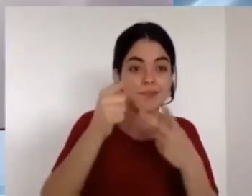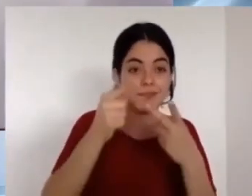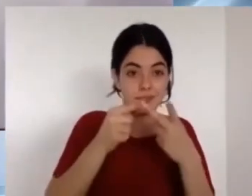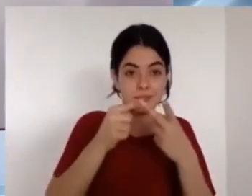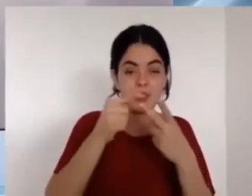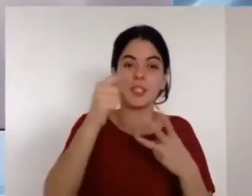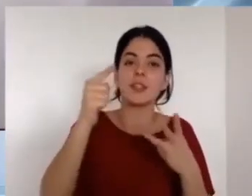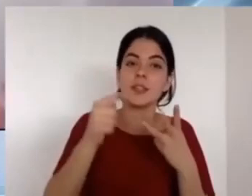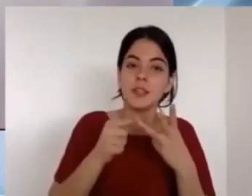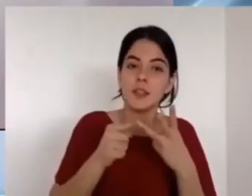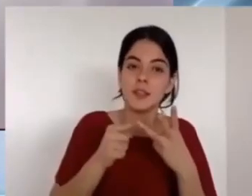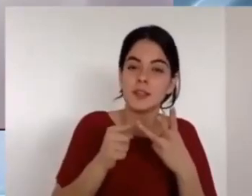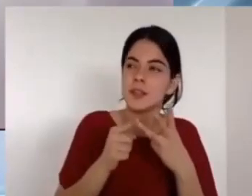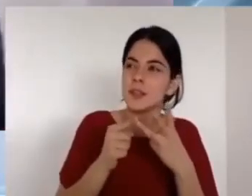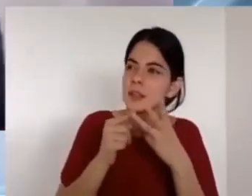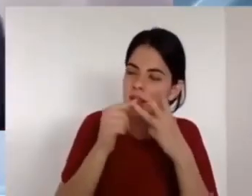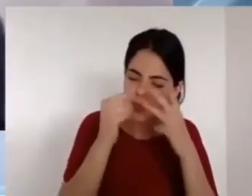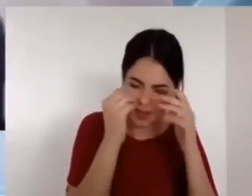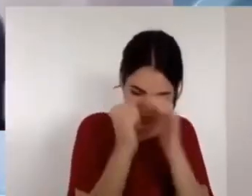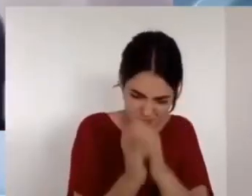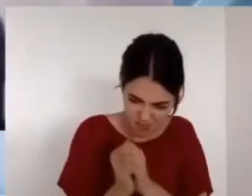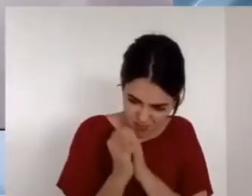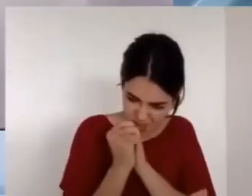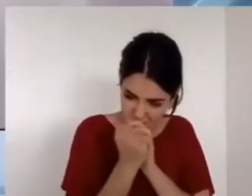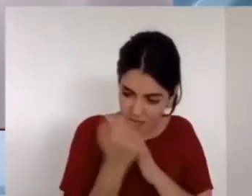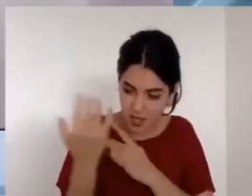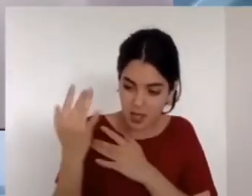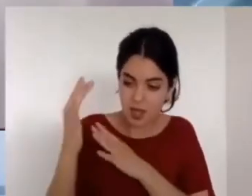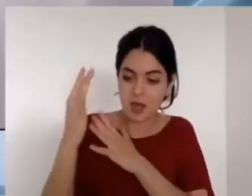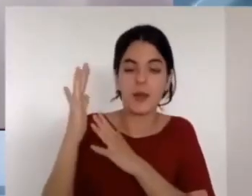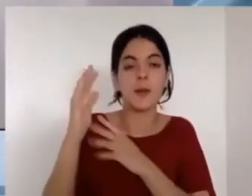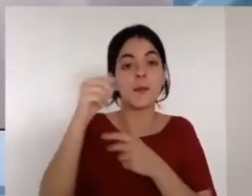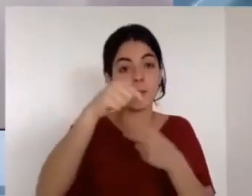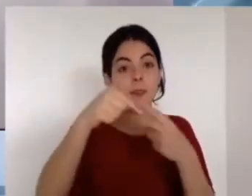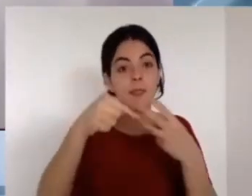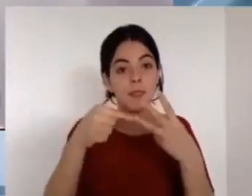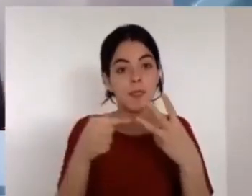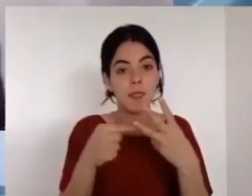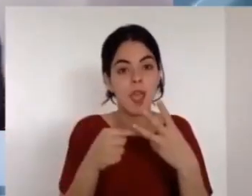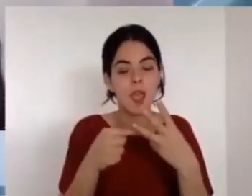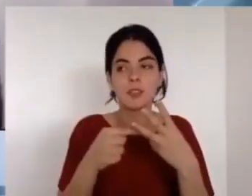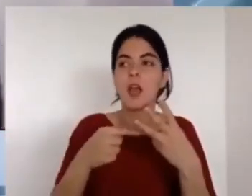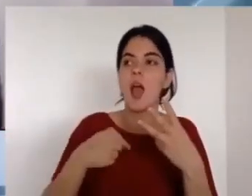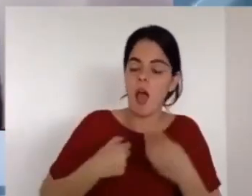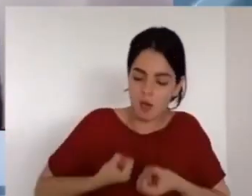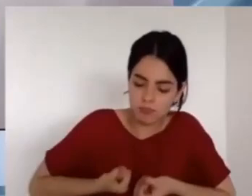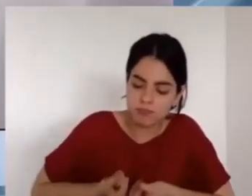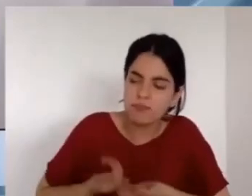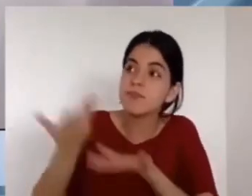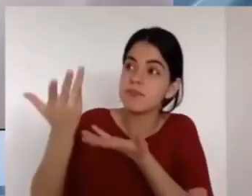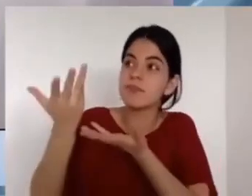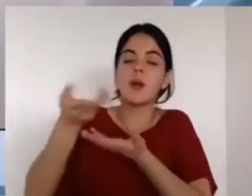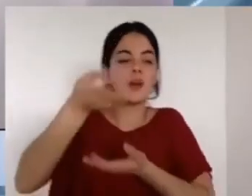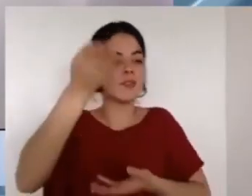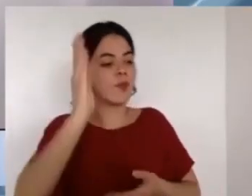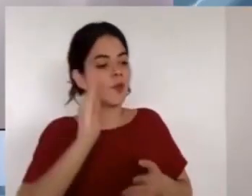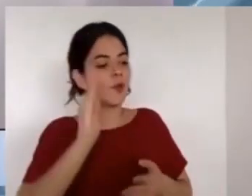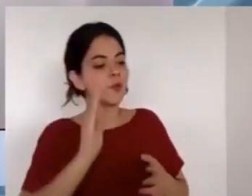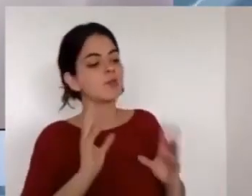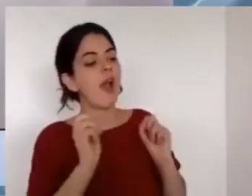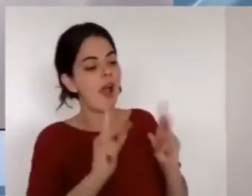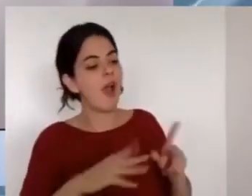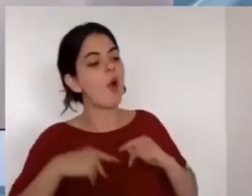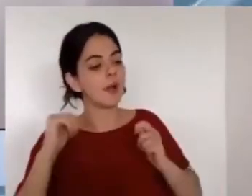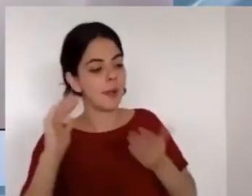Porque ese sí condicional depende de nosotros, no tanto de Dios. Ese segundo